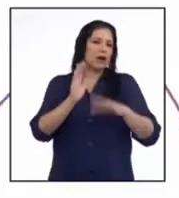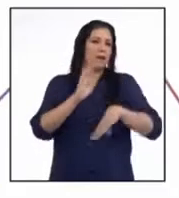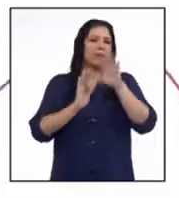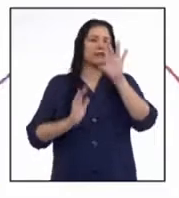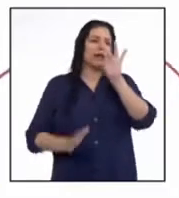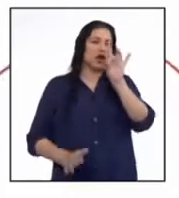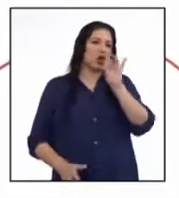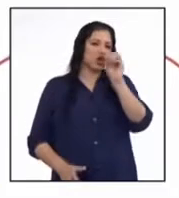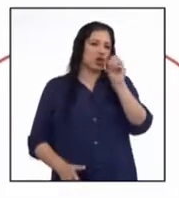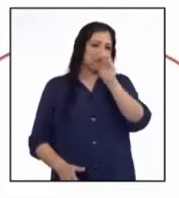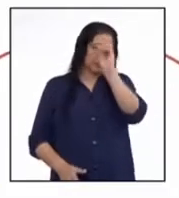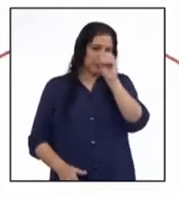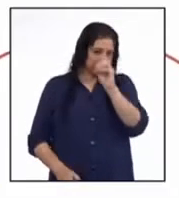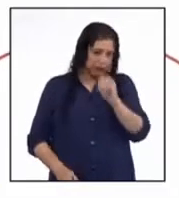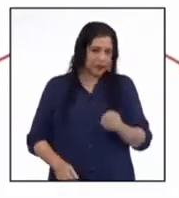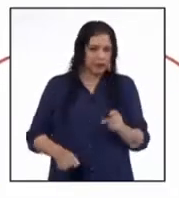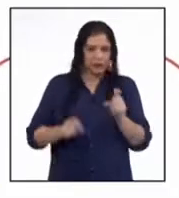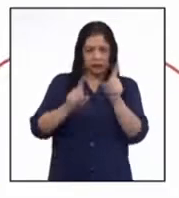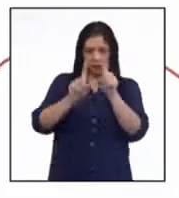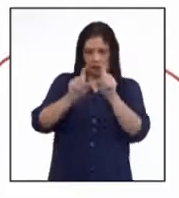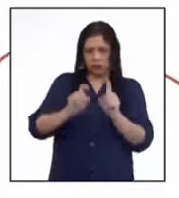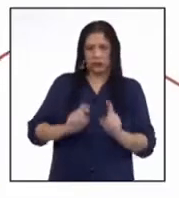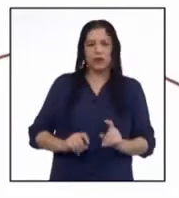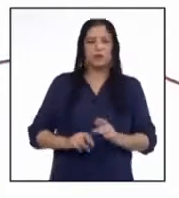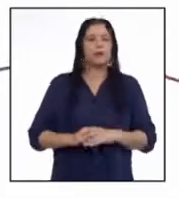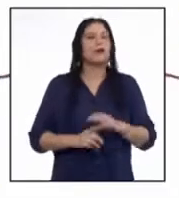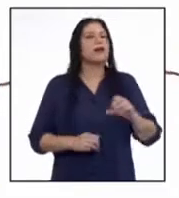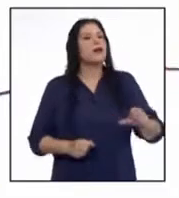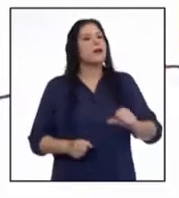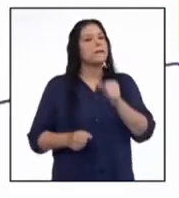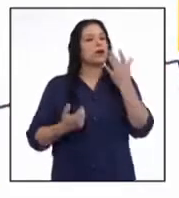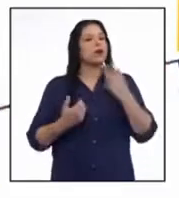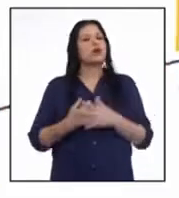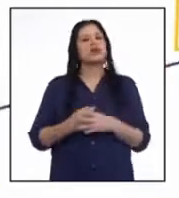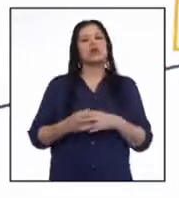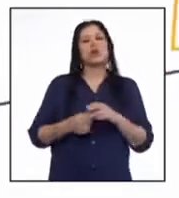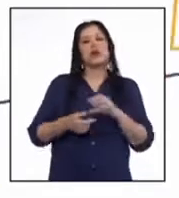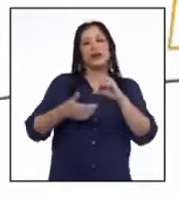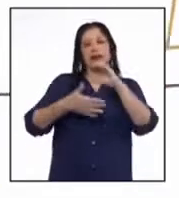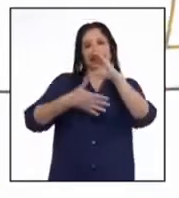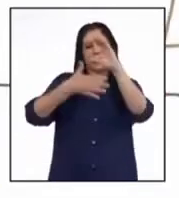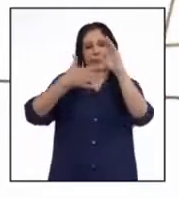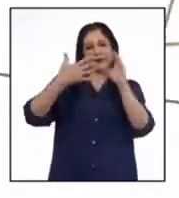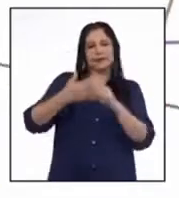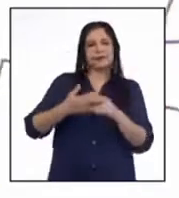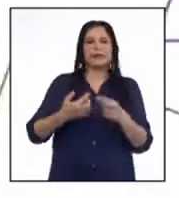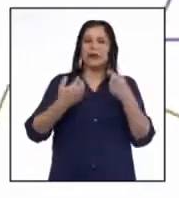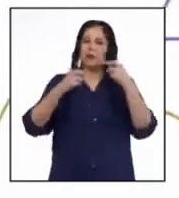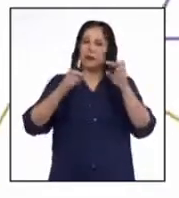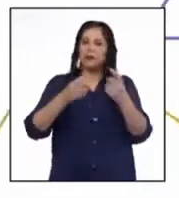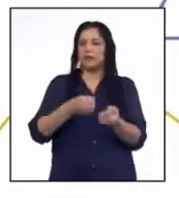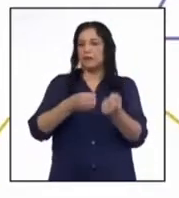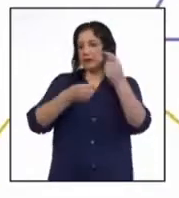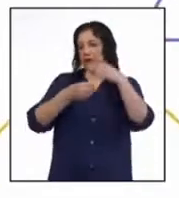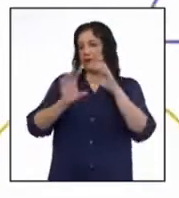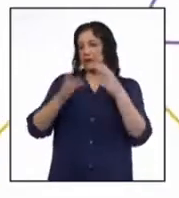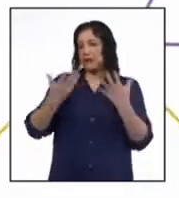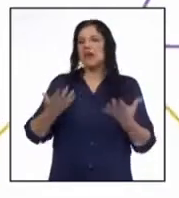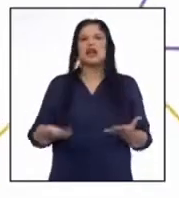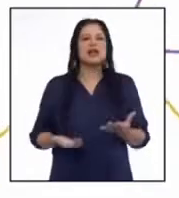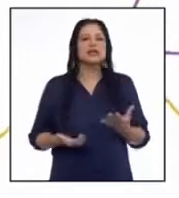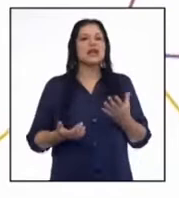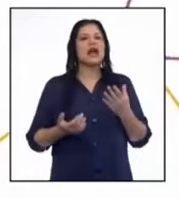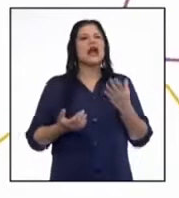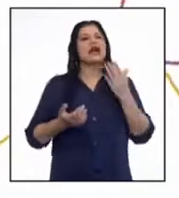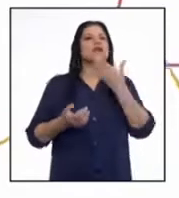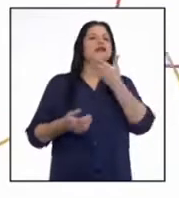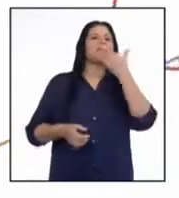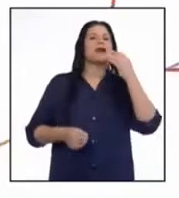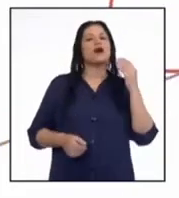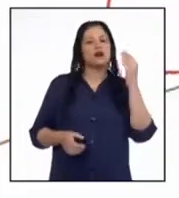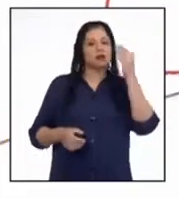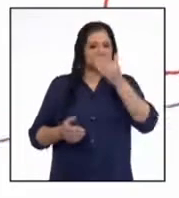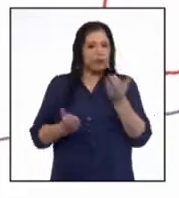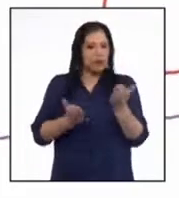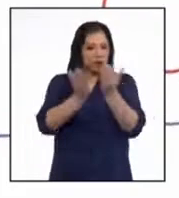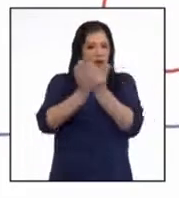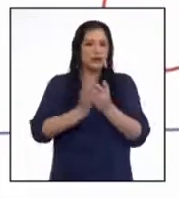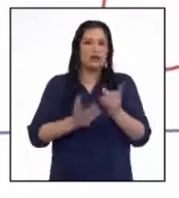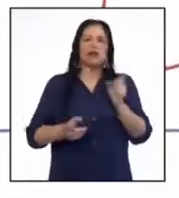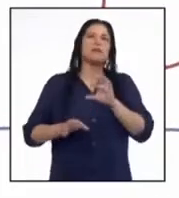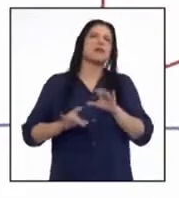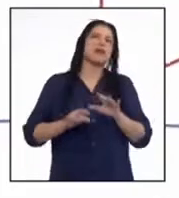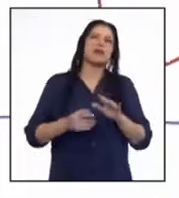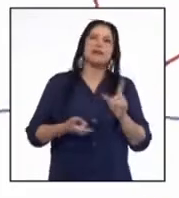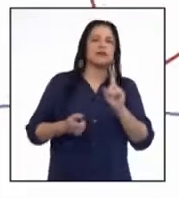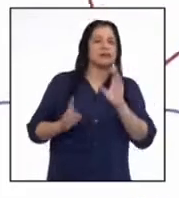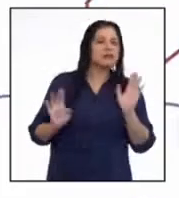del 80% de encuestados. Por otro lado, en el atributo permite participar de la clase, la enseñanza presencial es mejor valorada que la enseñanza